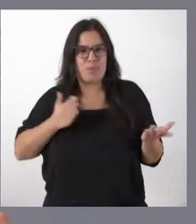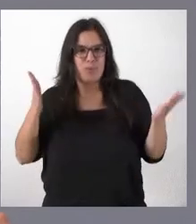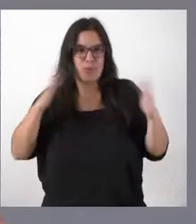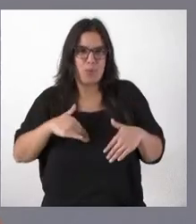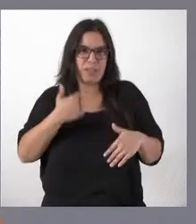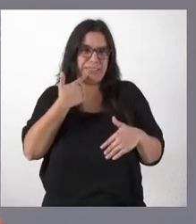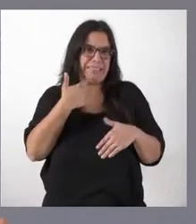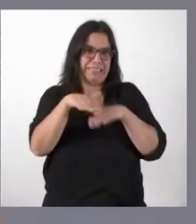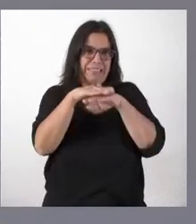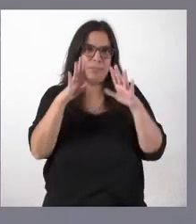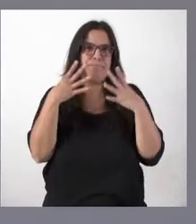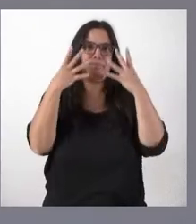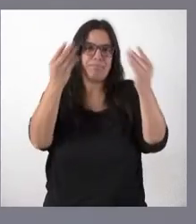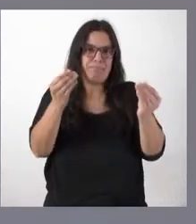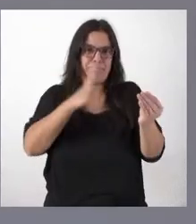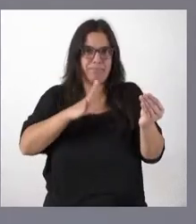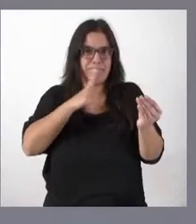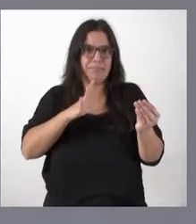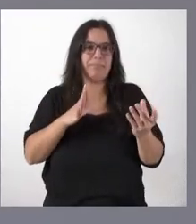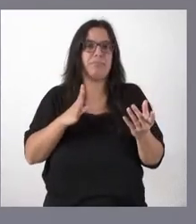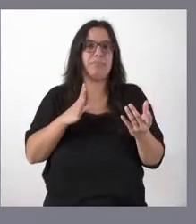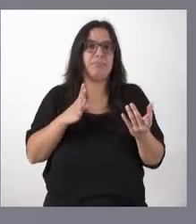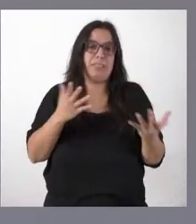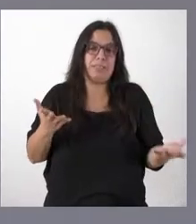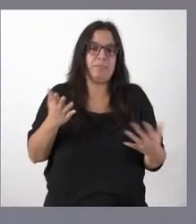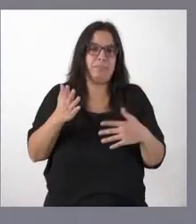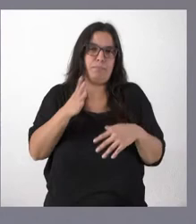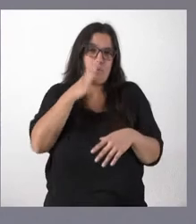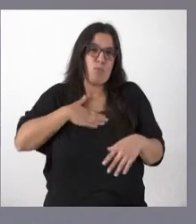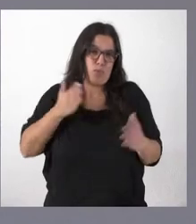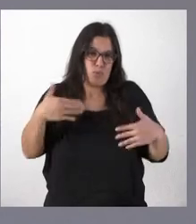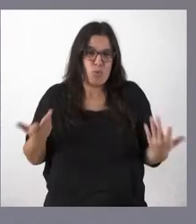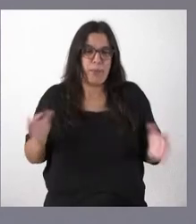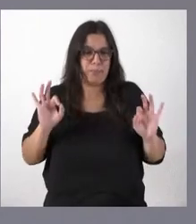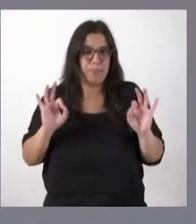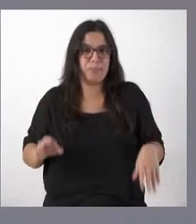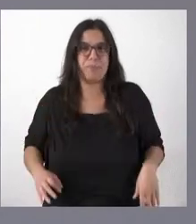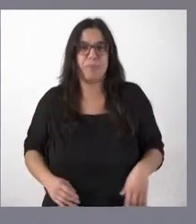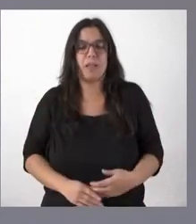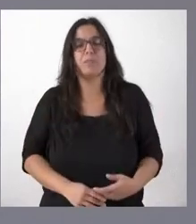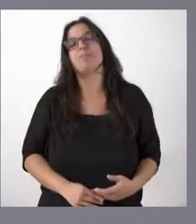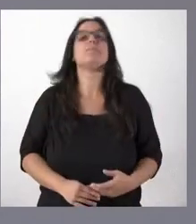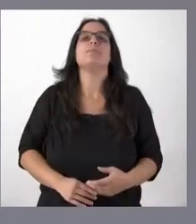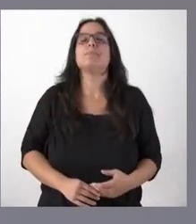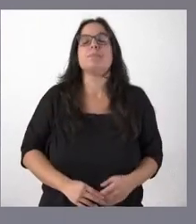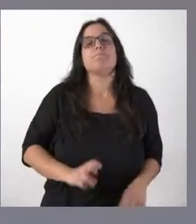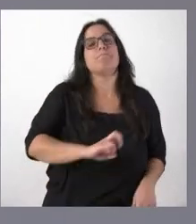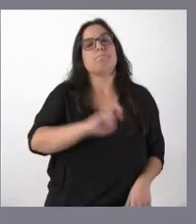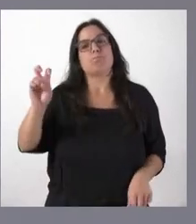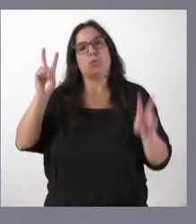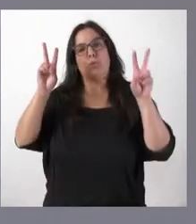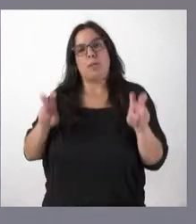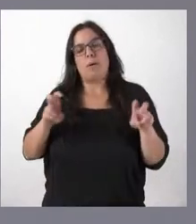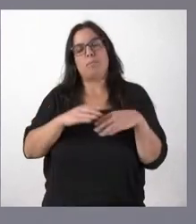ante el ciudadano. Pedimos comprensión y pedimos disculpas por las incomodidades que se puedan causar. En otro orden de